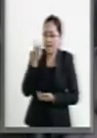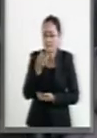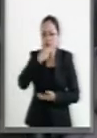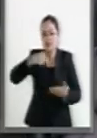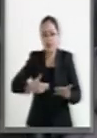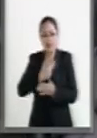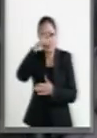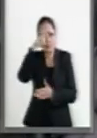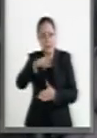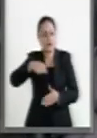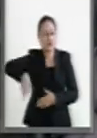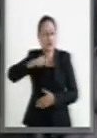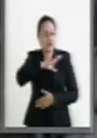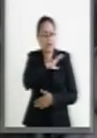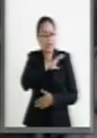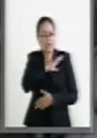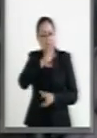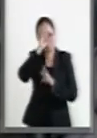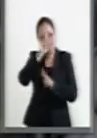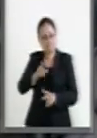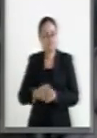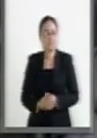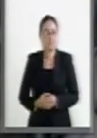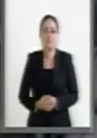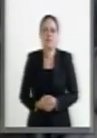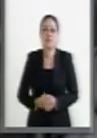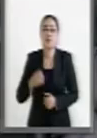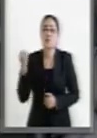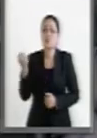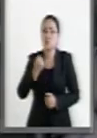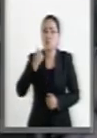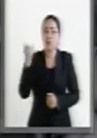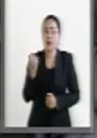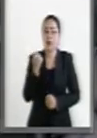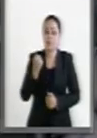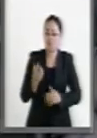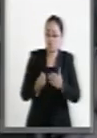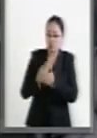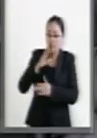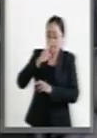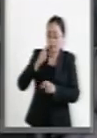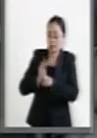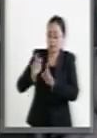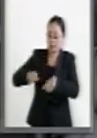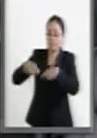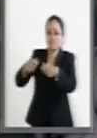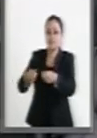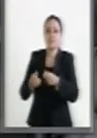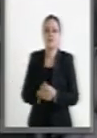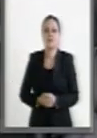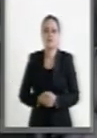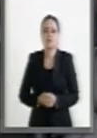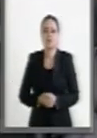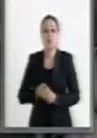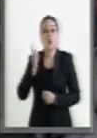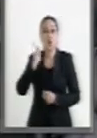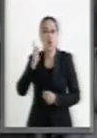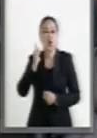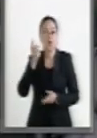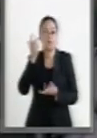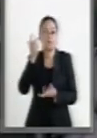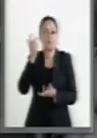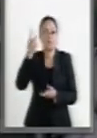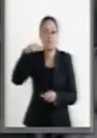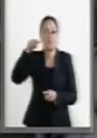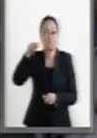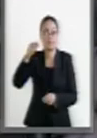que queremos y respetamos. suerte en tu nueva responsabilidad y te deseo, como